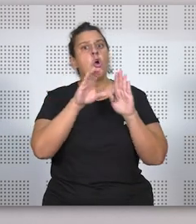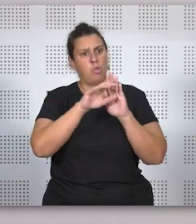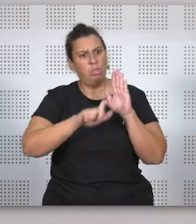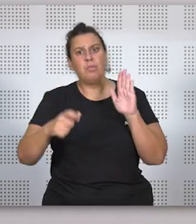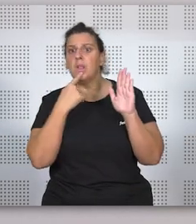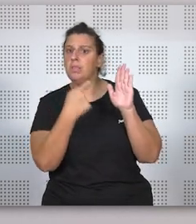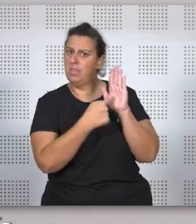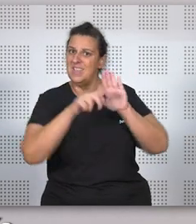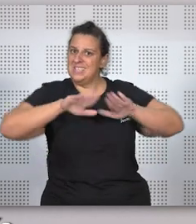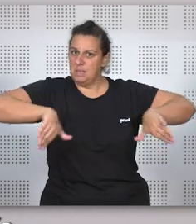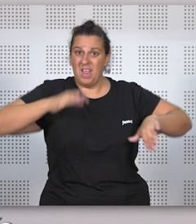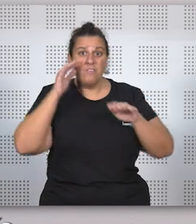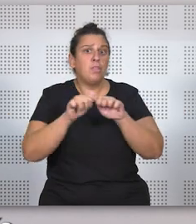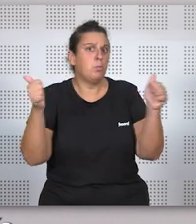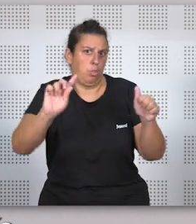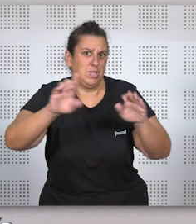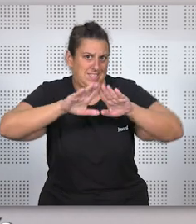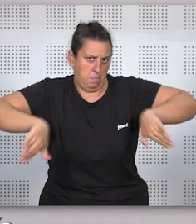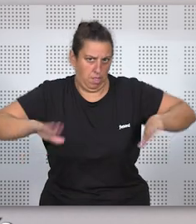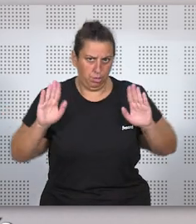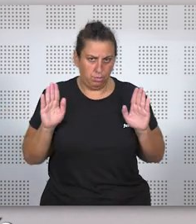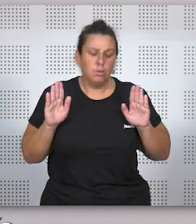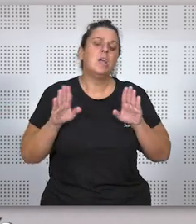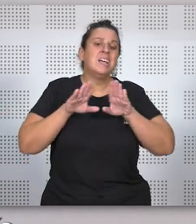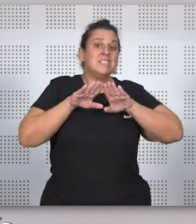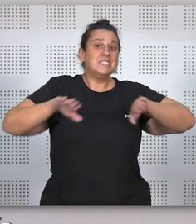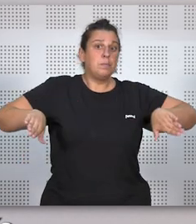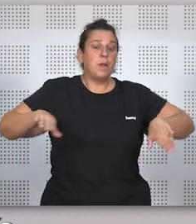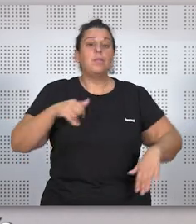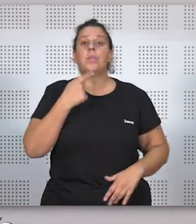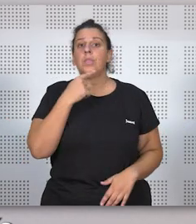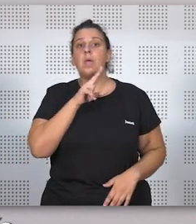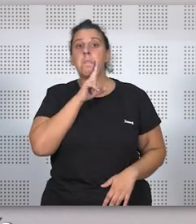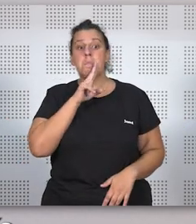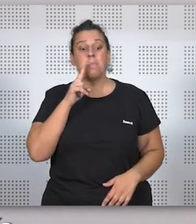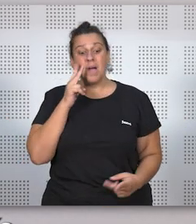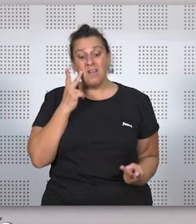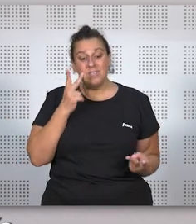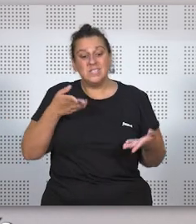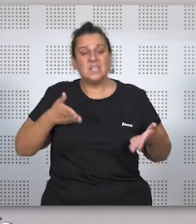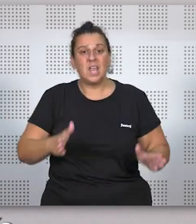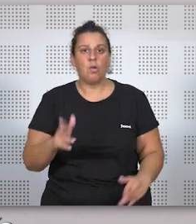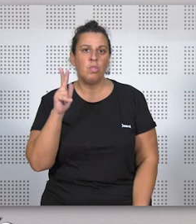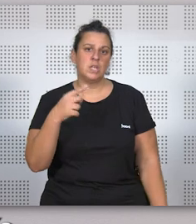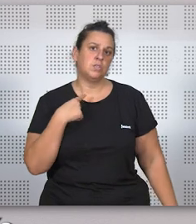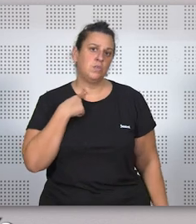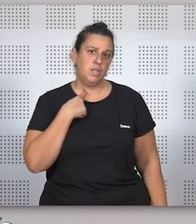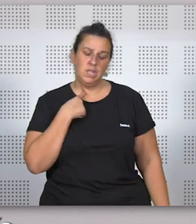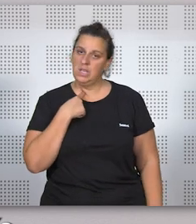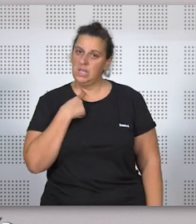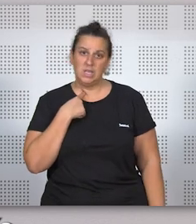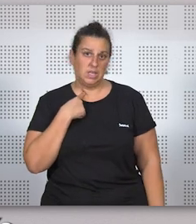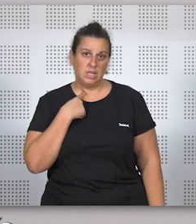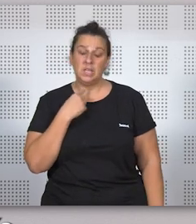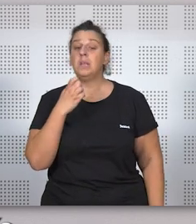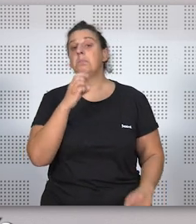prevista en ese momento, separación solamente, evidentemente, la madre perdía el derecho de visita de los hijos menores,